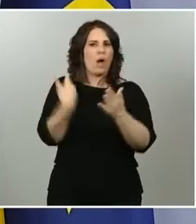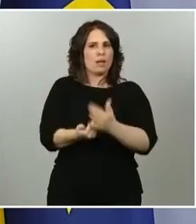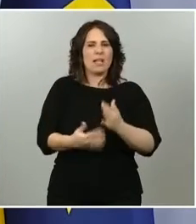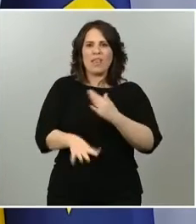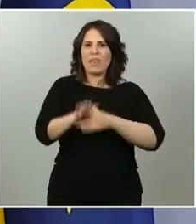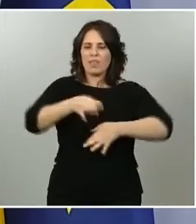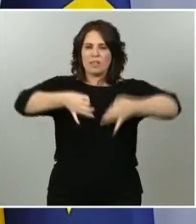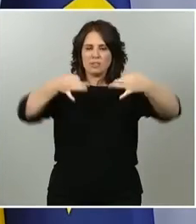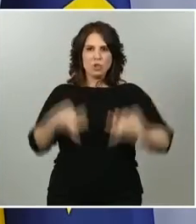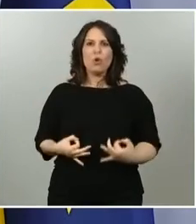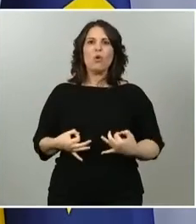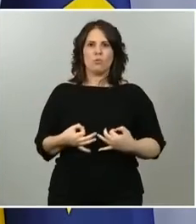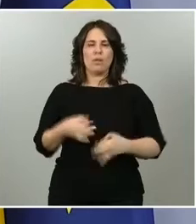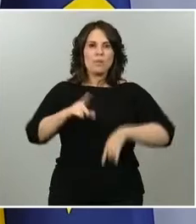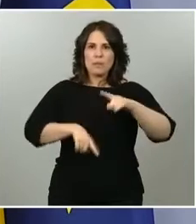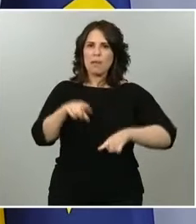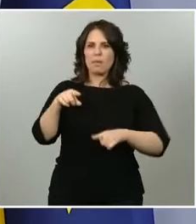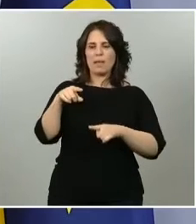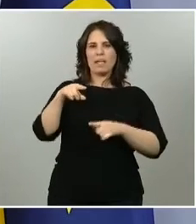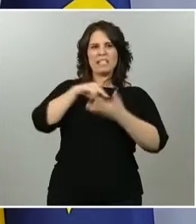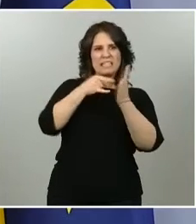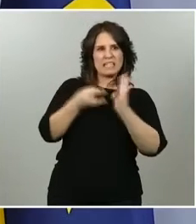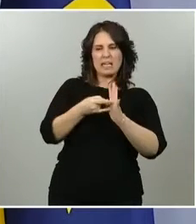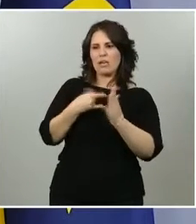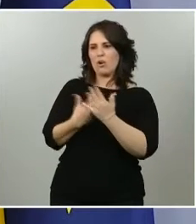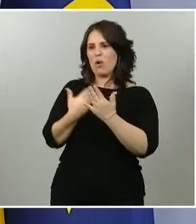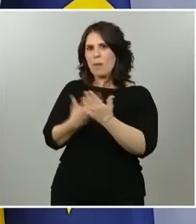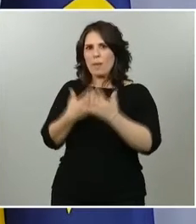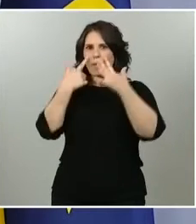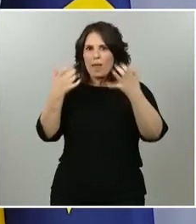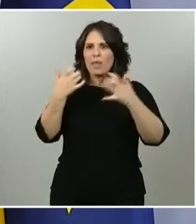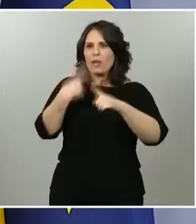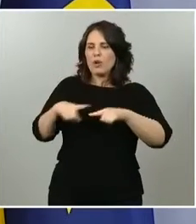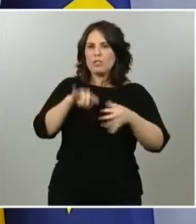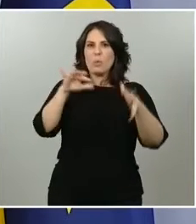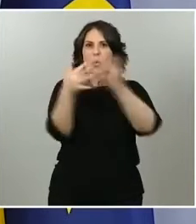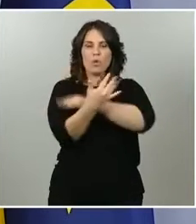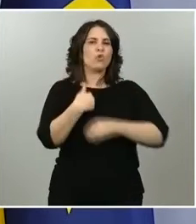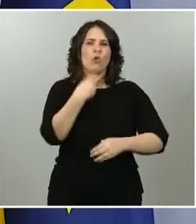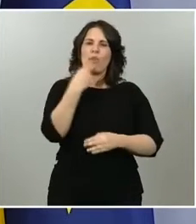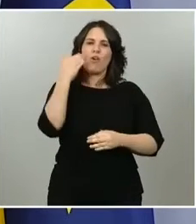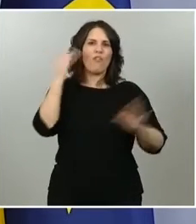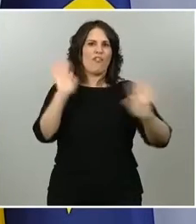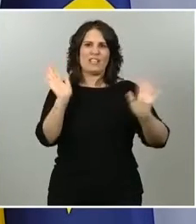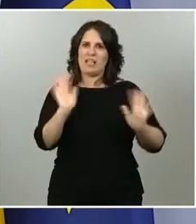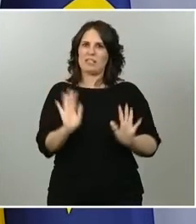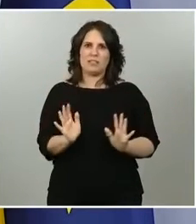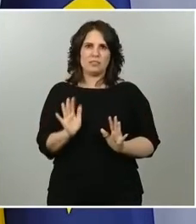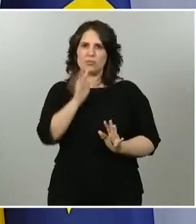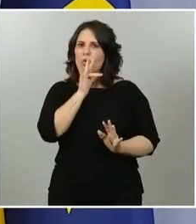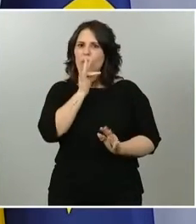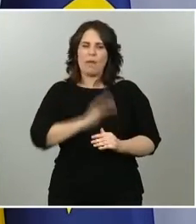a criterios técnicos y en base a la evidencia de cómo va evolucionando las cosas, no vamos a dar fechas fijas ni a dar nada por seguro.